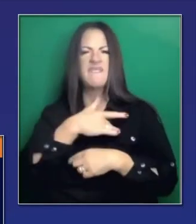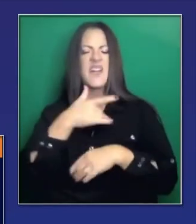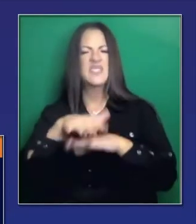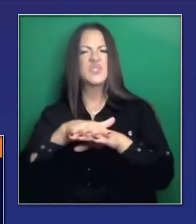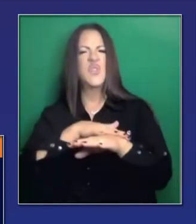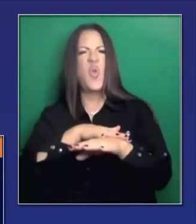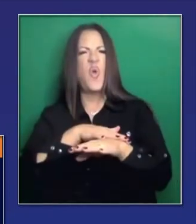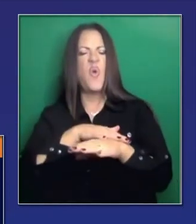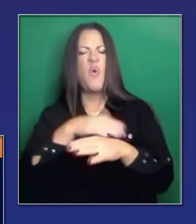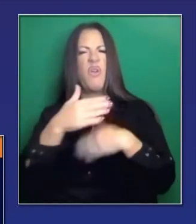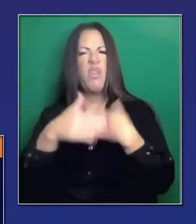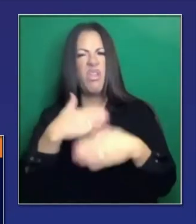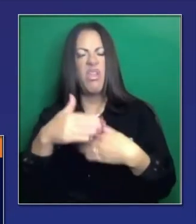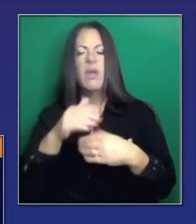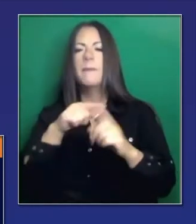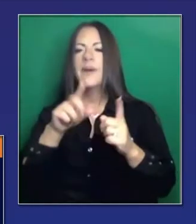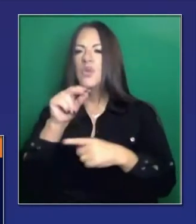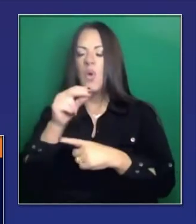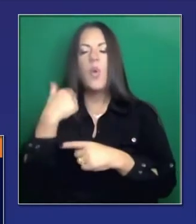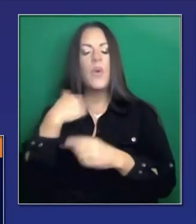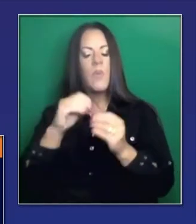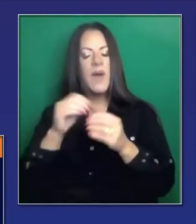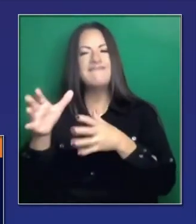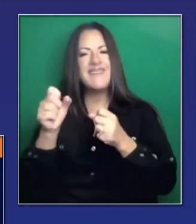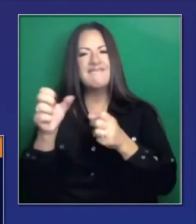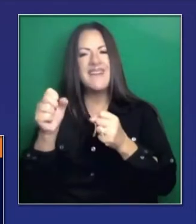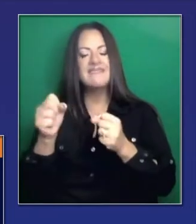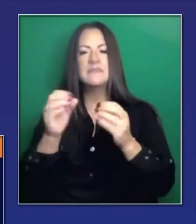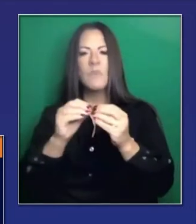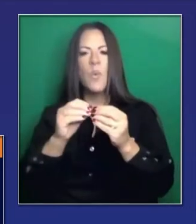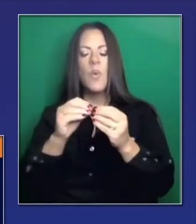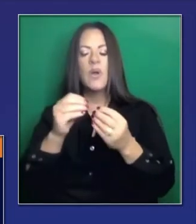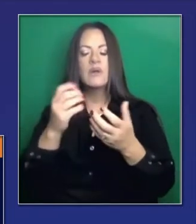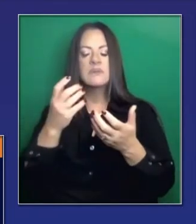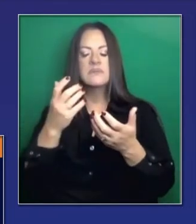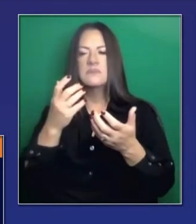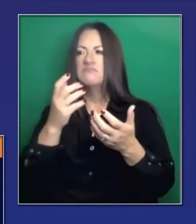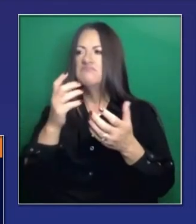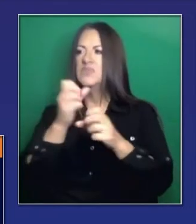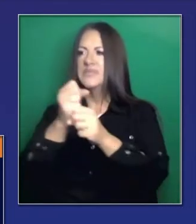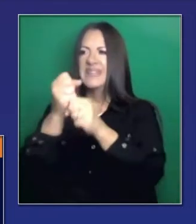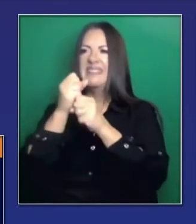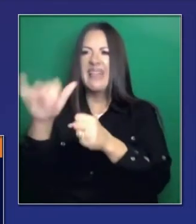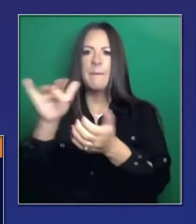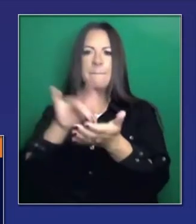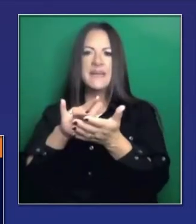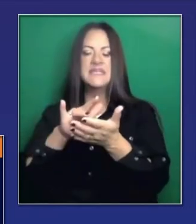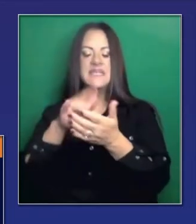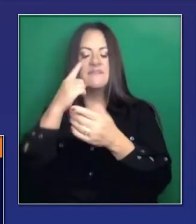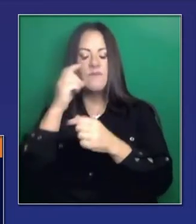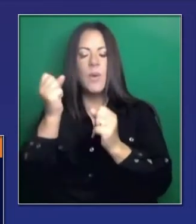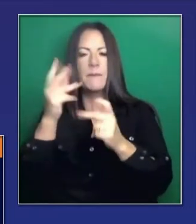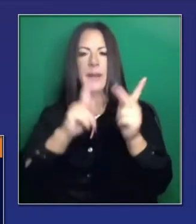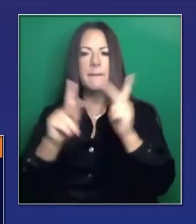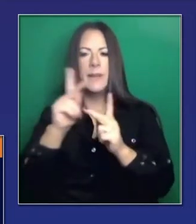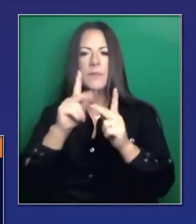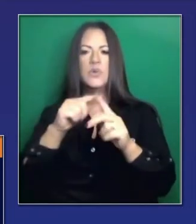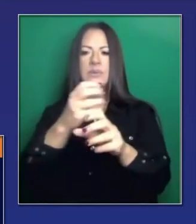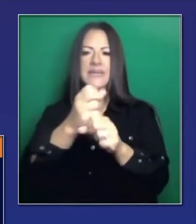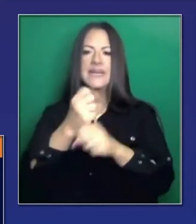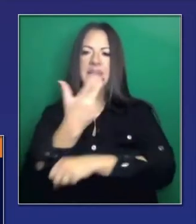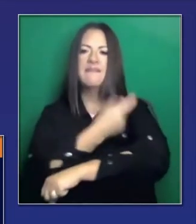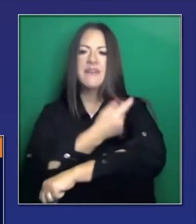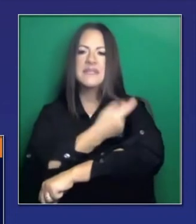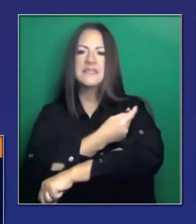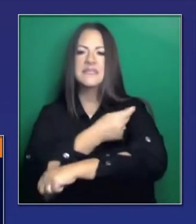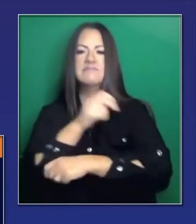que se distribuya de inmediato la vacuna, que gente la reciba de inmediato en su brazo. Es un reto para todos